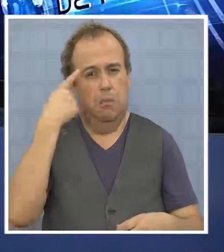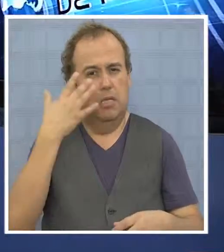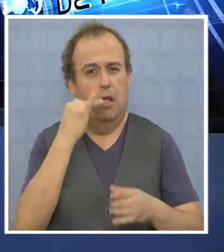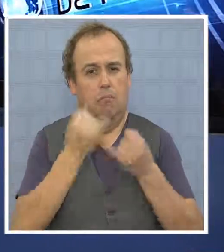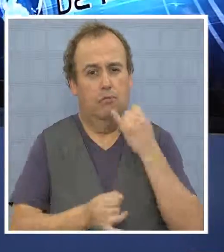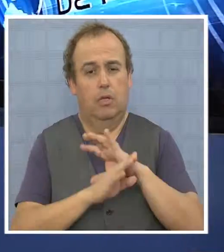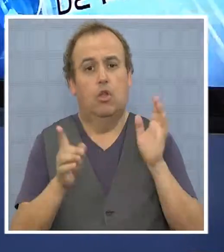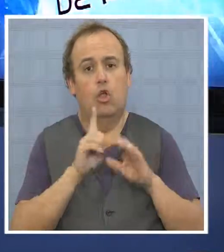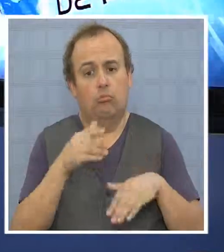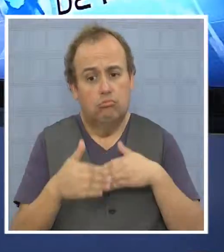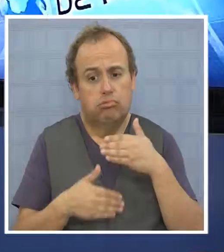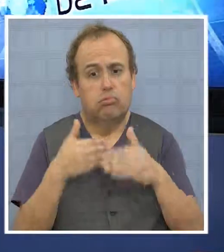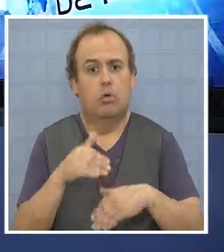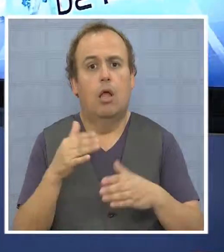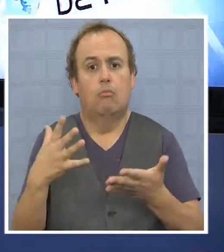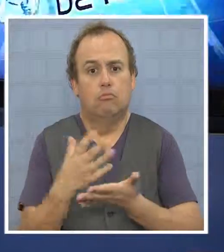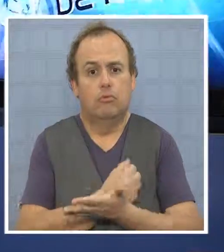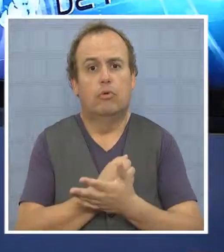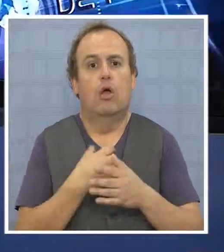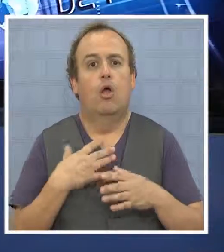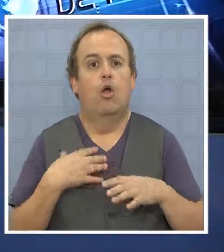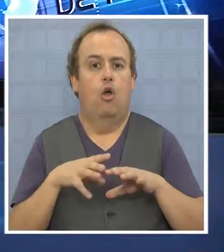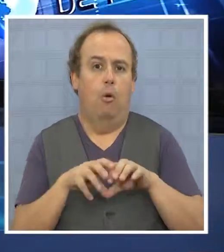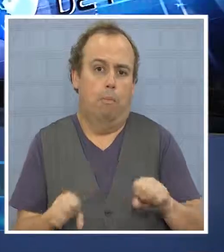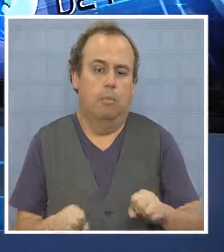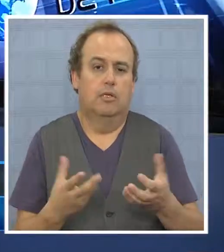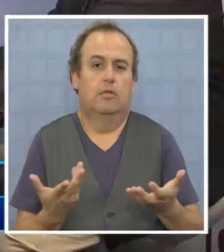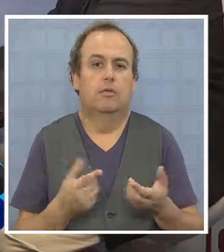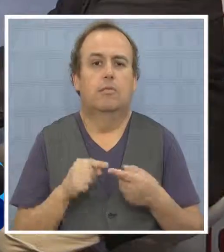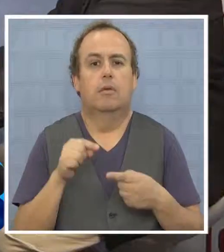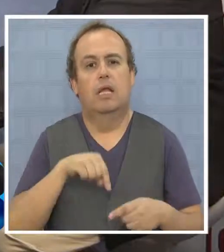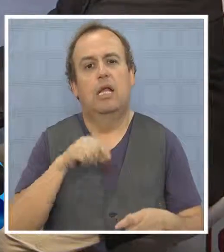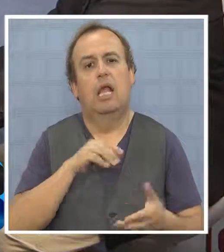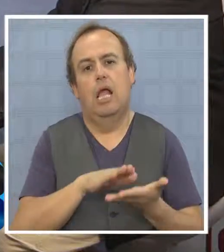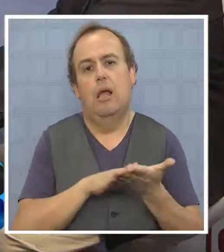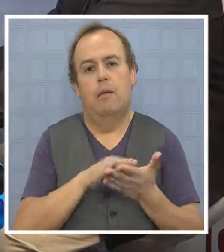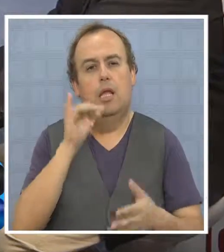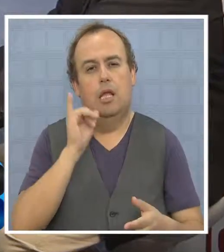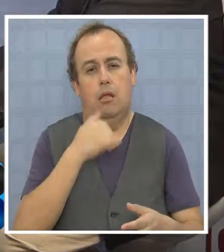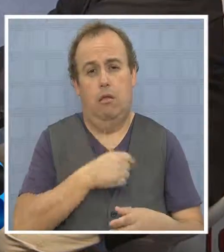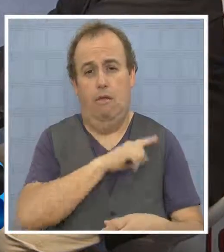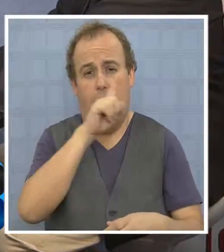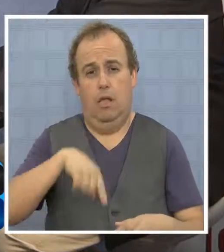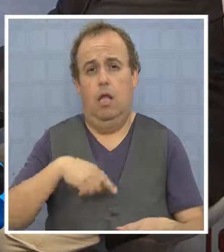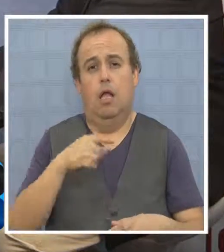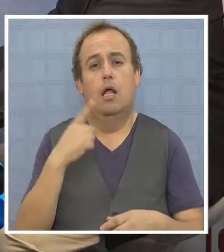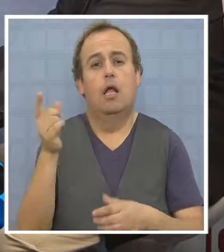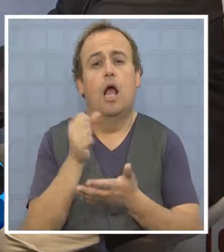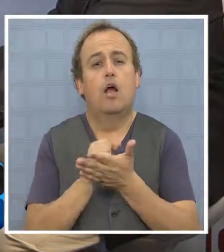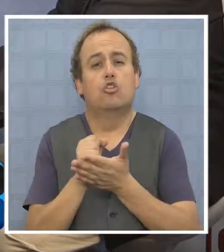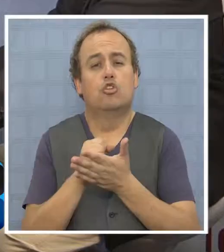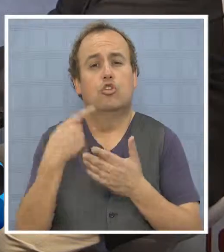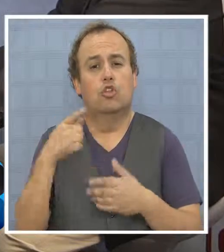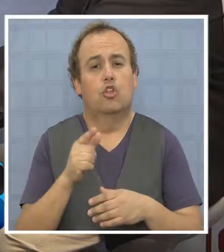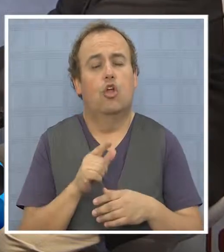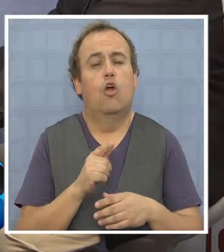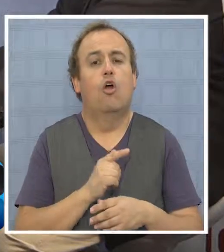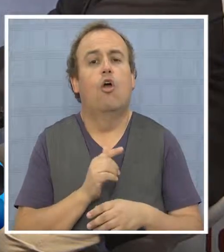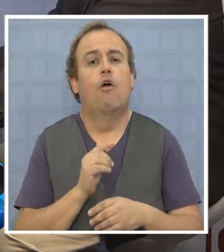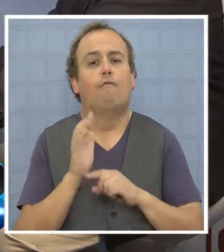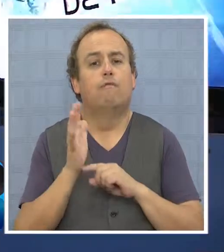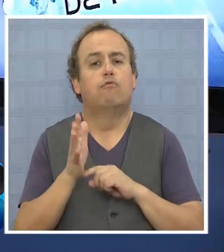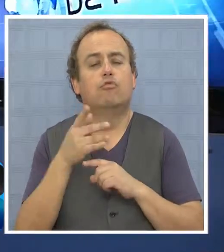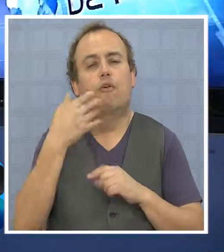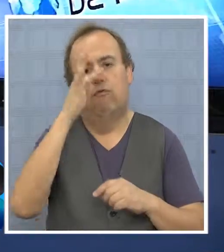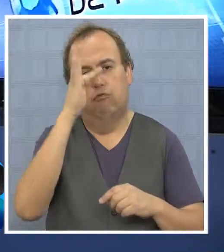cumplido, es que está ahora en el proceso de cumplir algunos compromisos sectoriales. Por ejemplo, aquí en Iquique, vez que vengo, me reclaman las asociaciones de